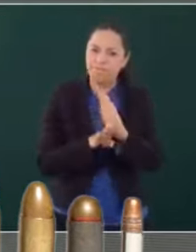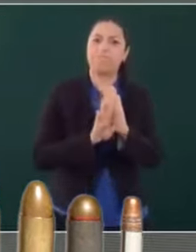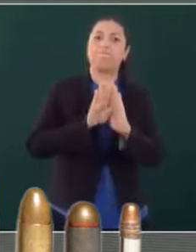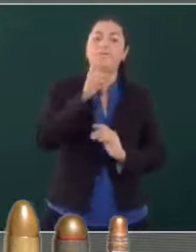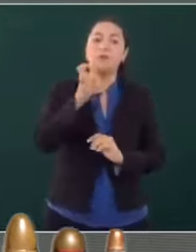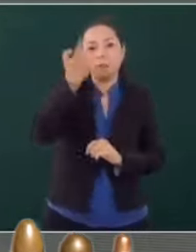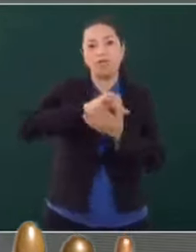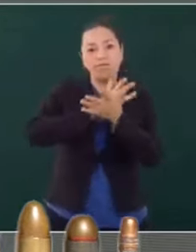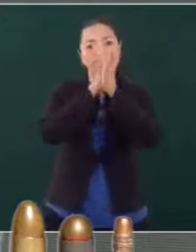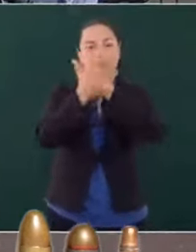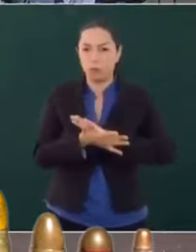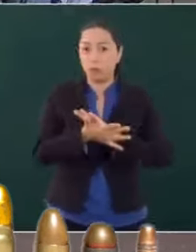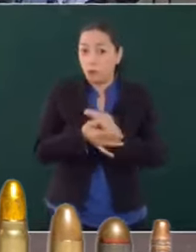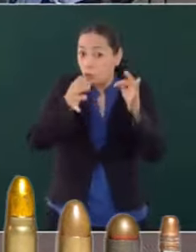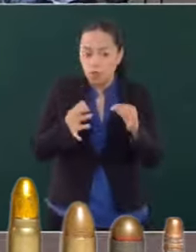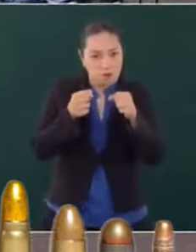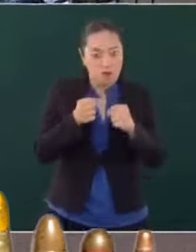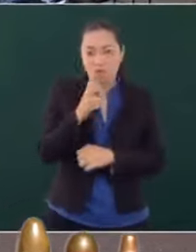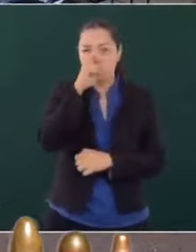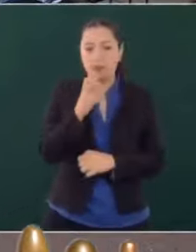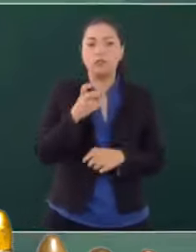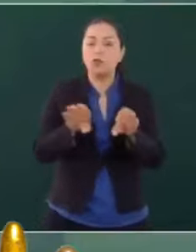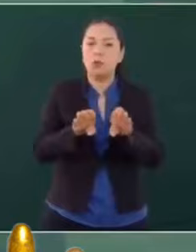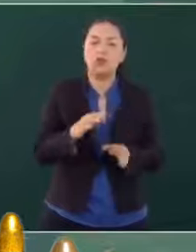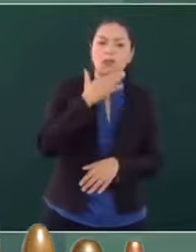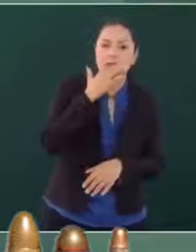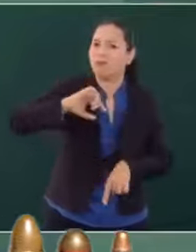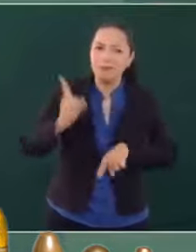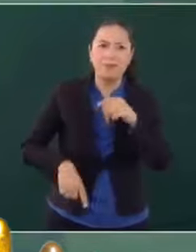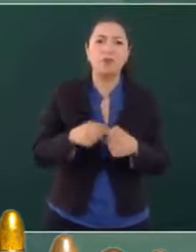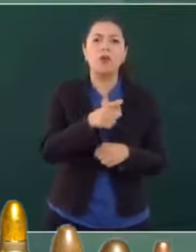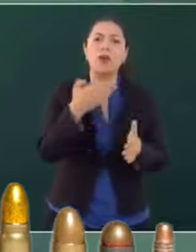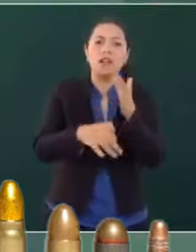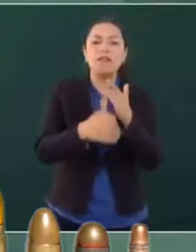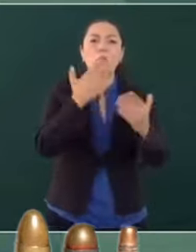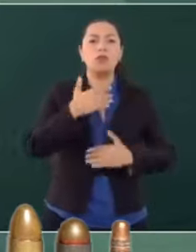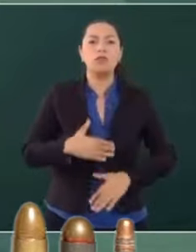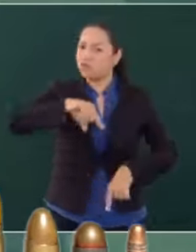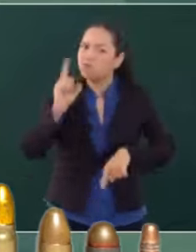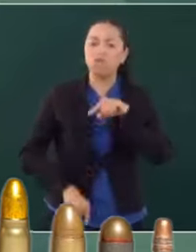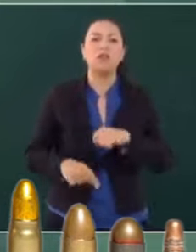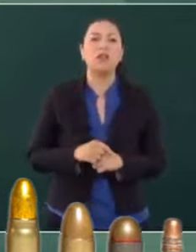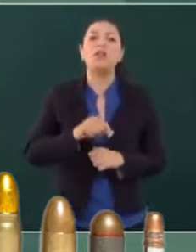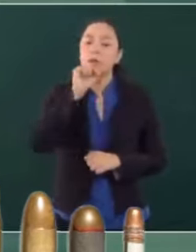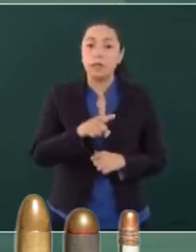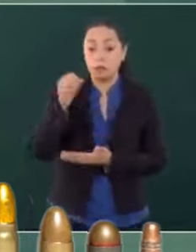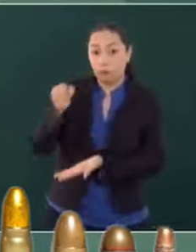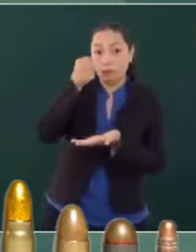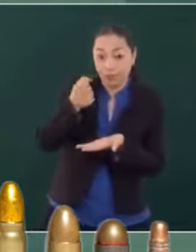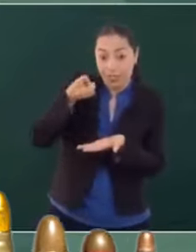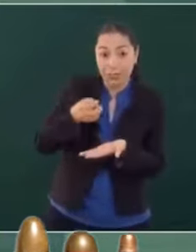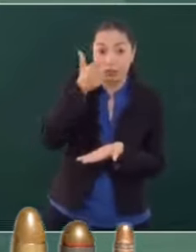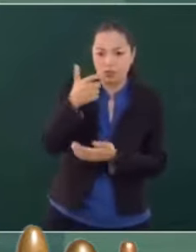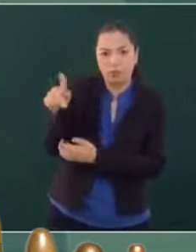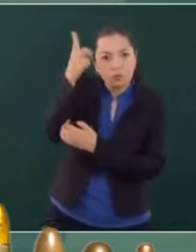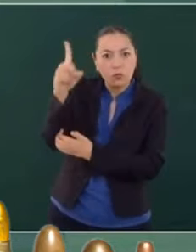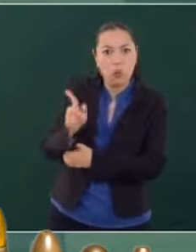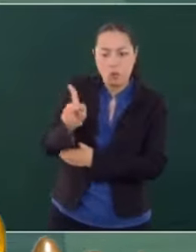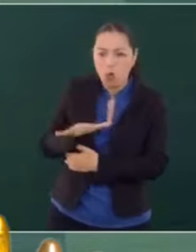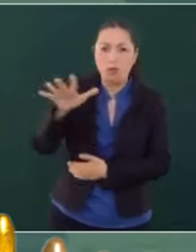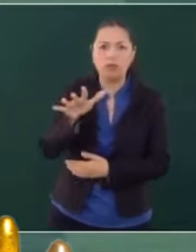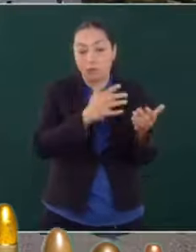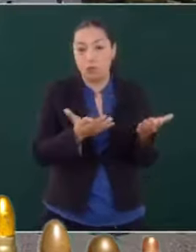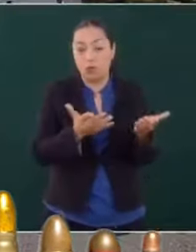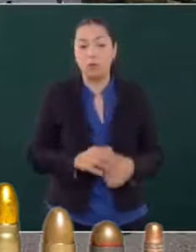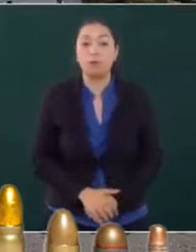un proceso de transformación tajante. Acabar con la corrupción, con la impunidad. Y que el presupuesto que es dinero del pueblo, se le